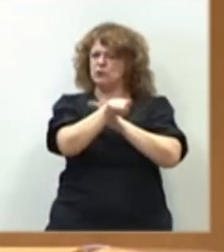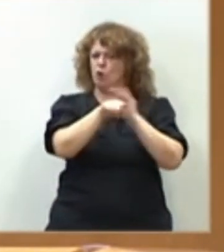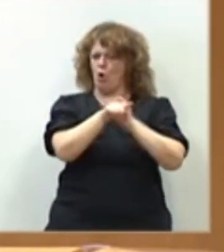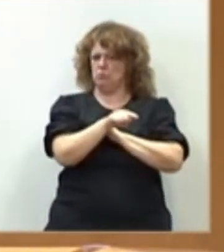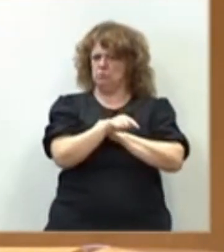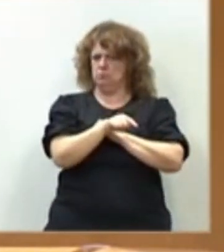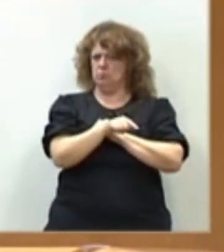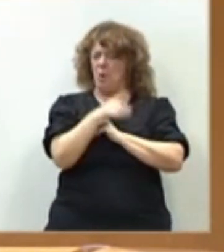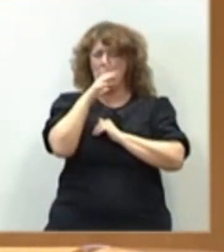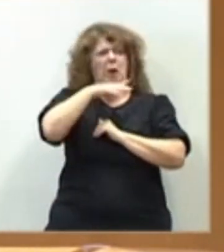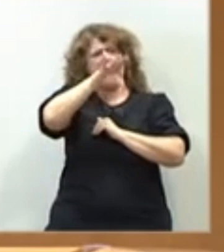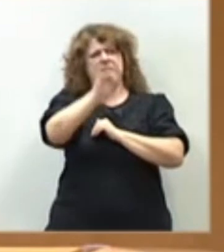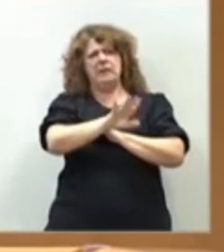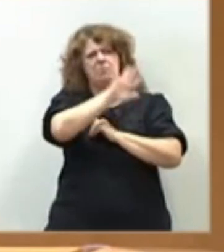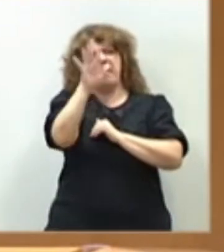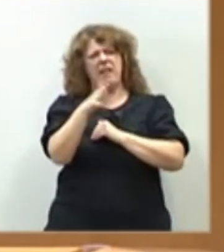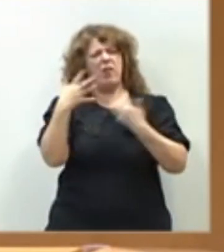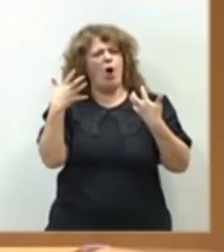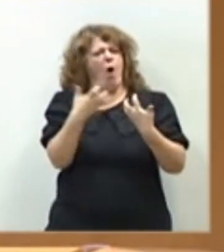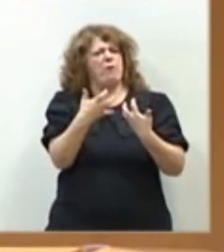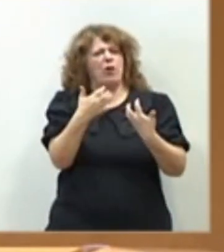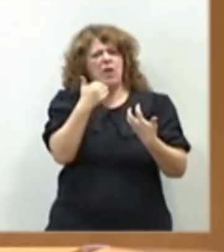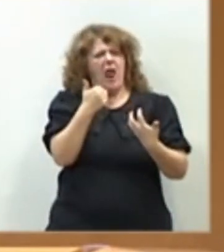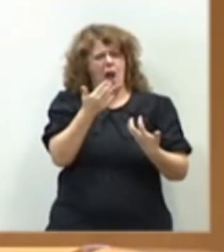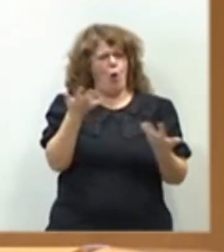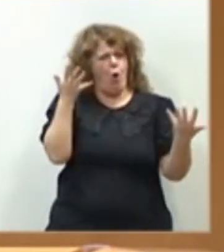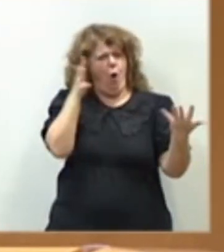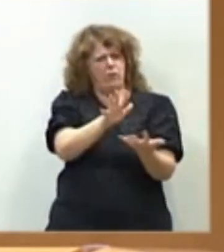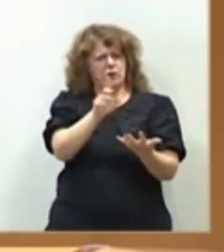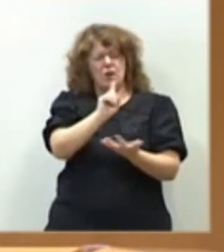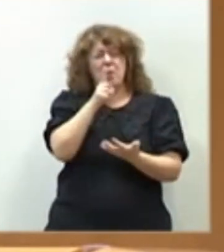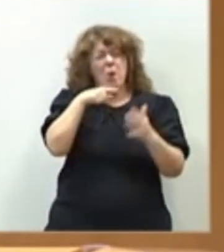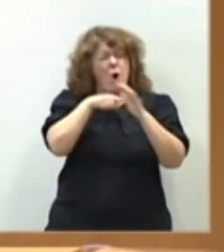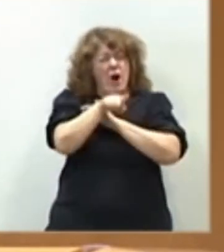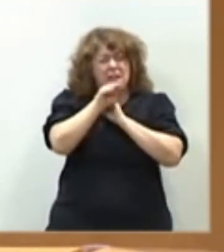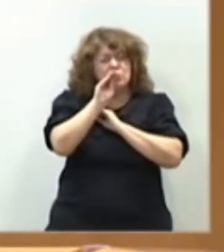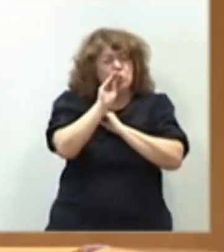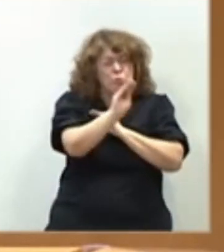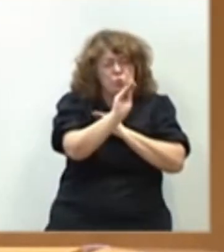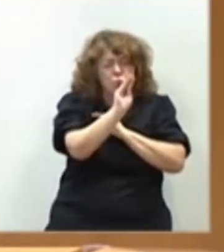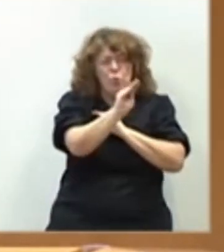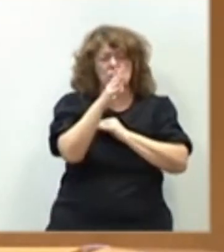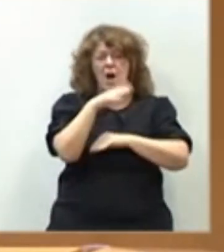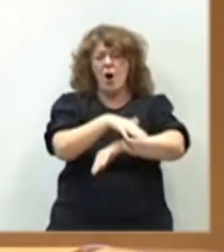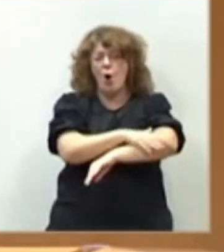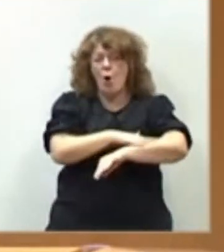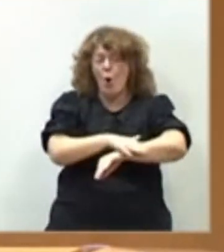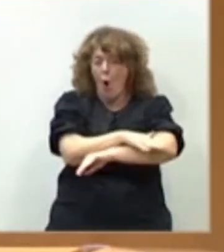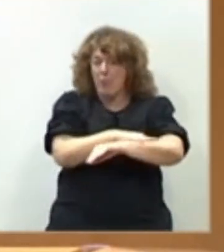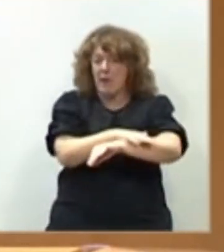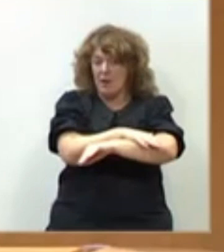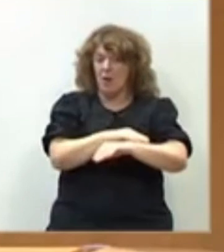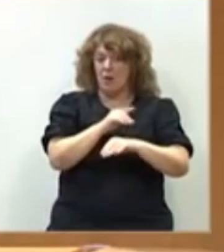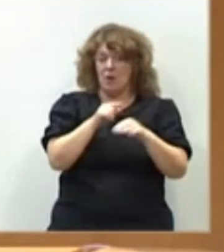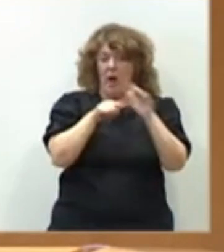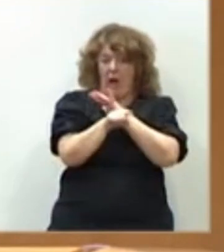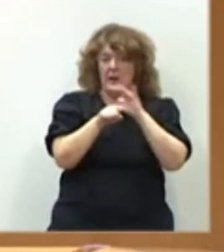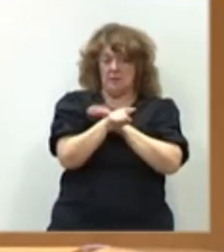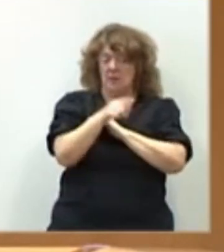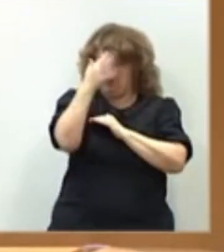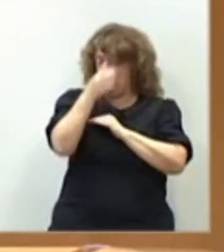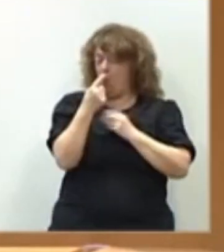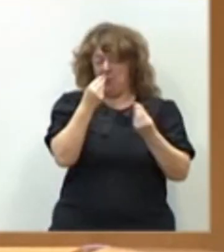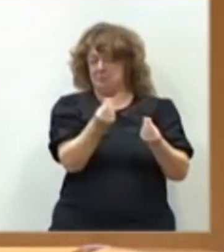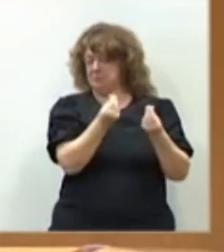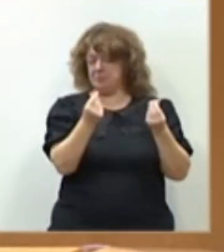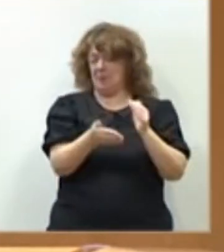sí ni porque vengan a confrontar nada, lo son porque la gestión que usted ha llevado, que su gobierno precedente ha llevado y me temo mucho que van